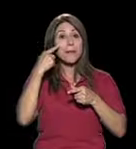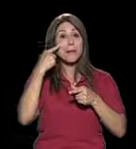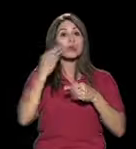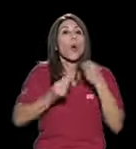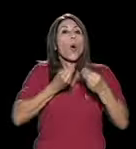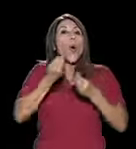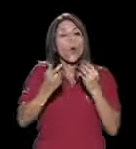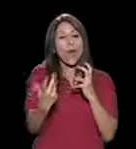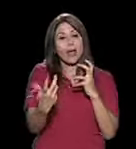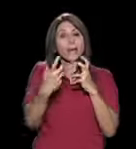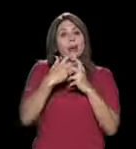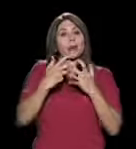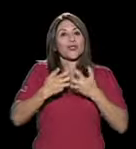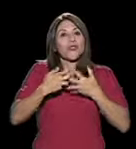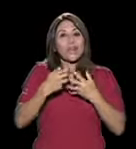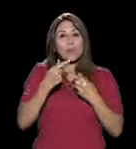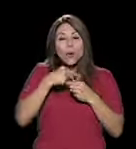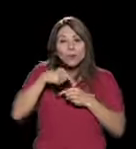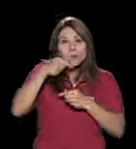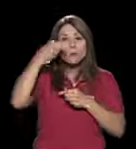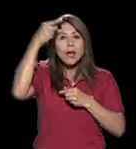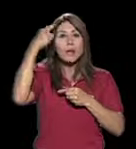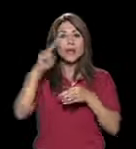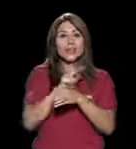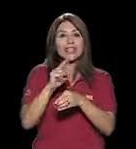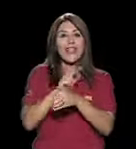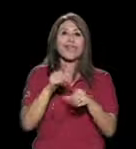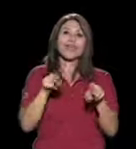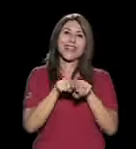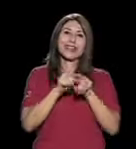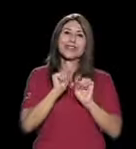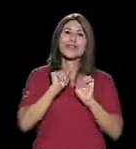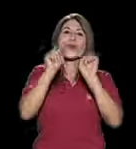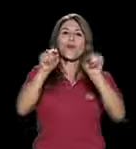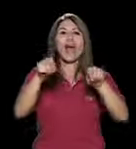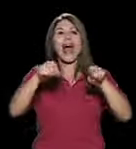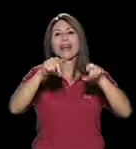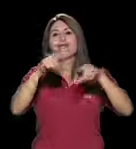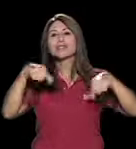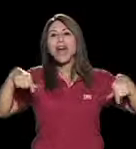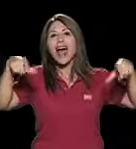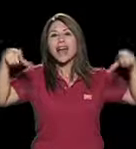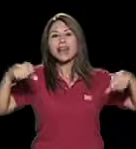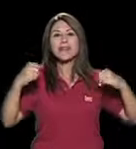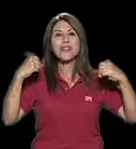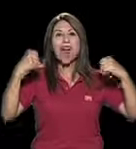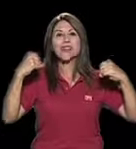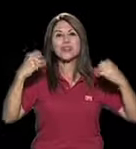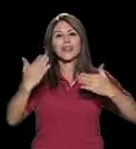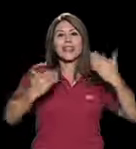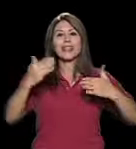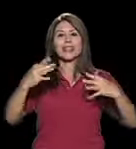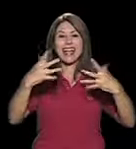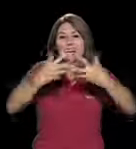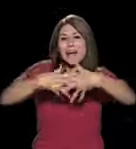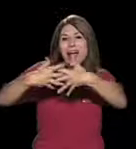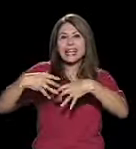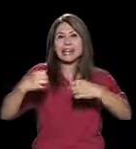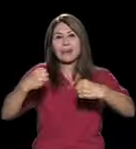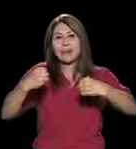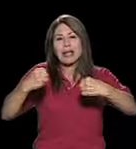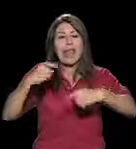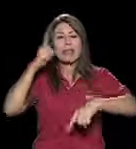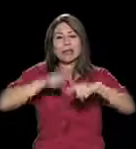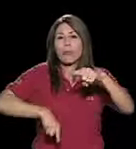equipo para poder utilizarlo. Igual la gente que, por ejemplo, entra a gimnasio, a veces las máquinas están muy pegadas, uno no puede entrar, no puede pasar, no hay baños